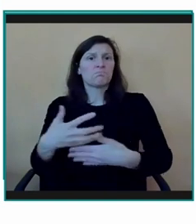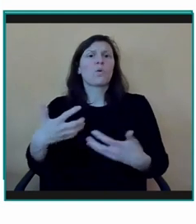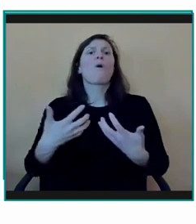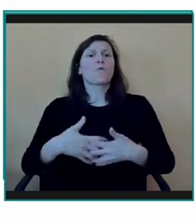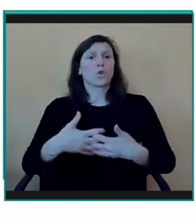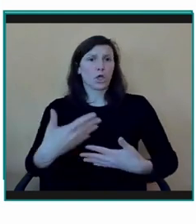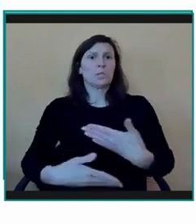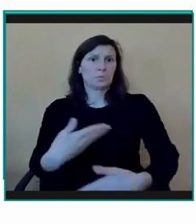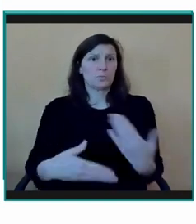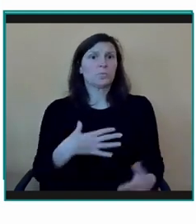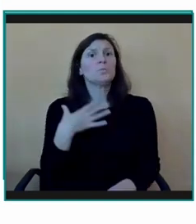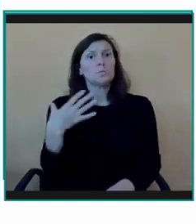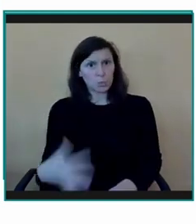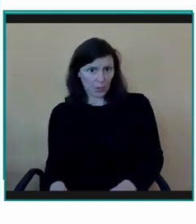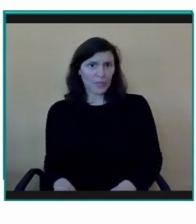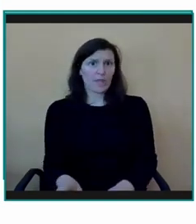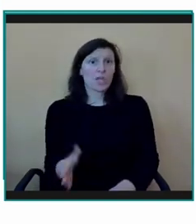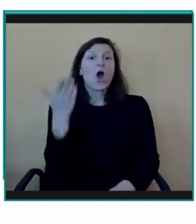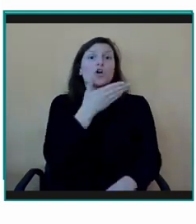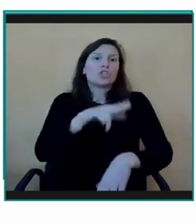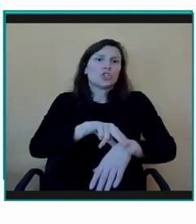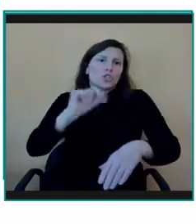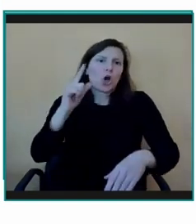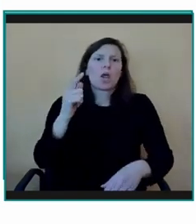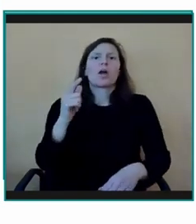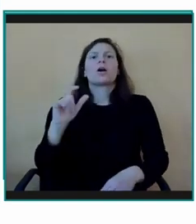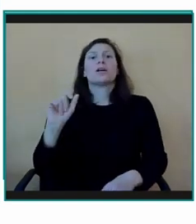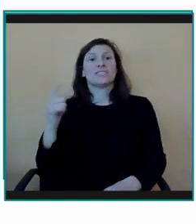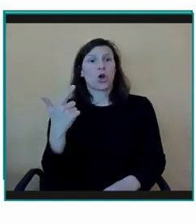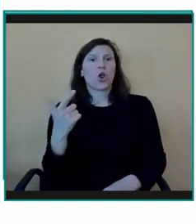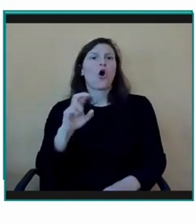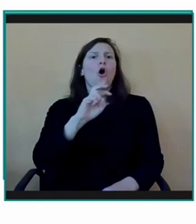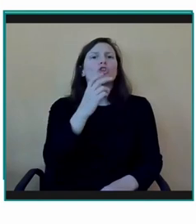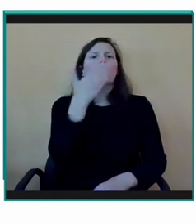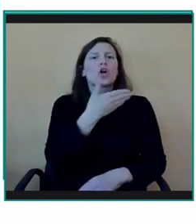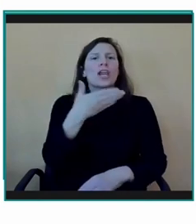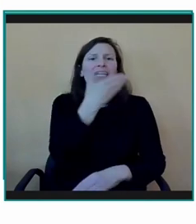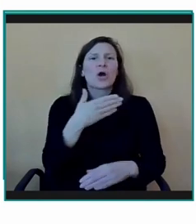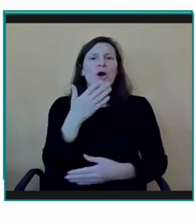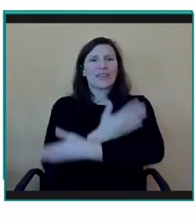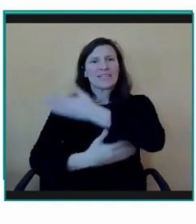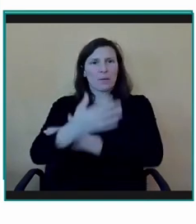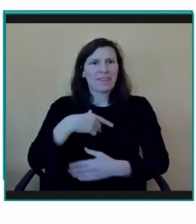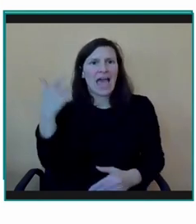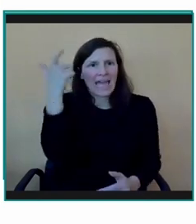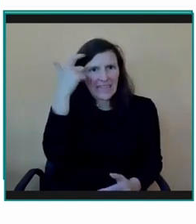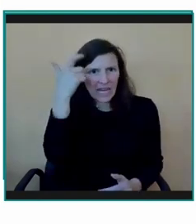Público El Sol, como son otros colegios de discapacidad intelectual, como son los propios colegios